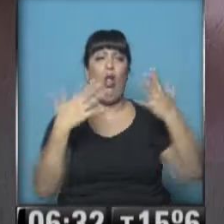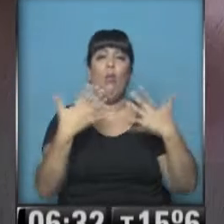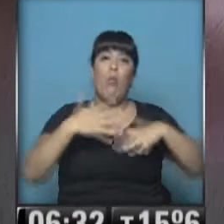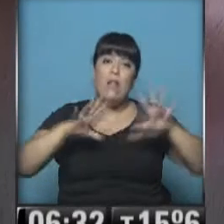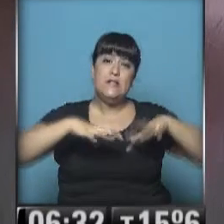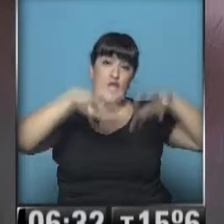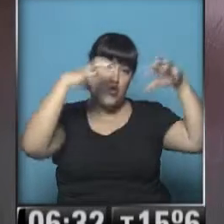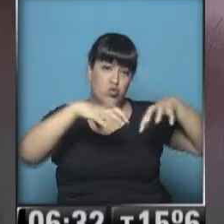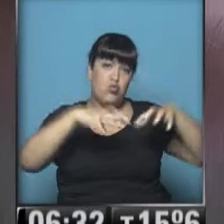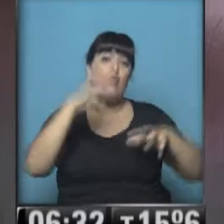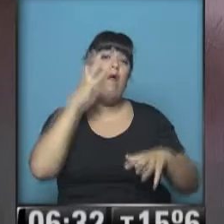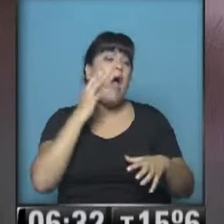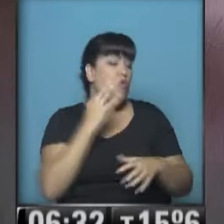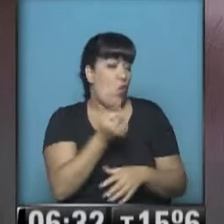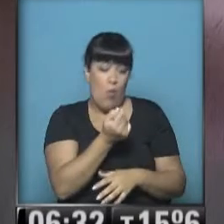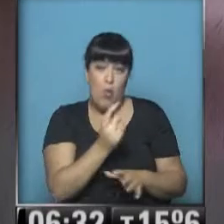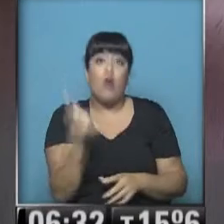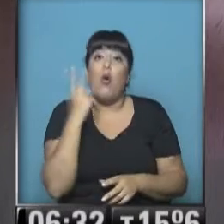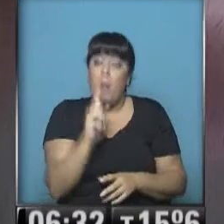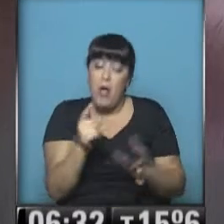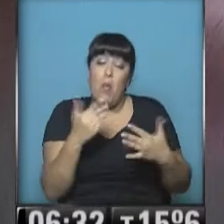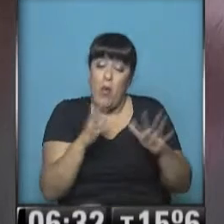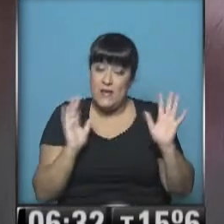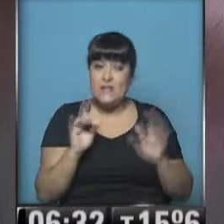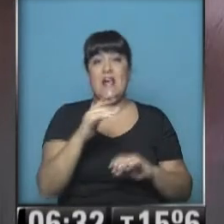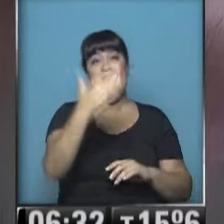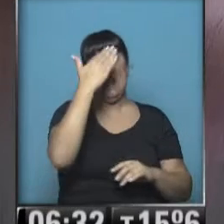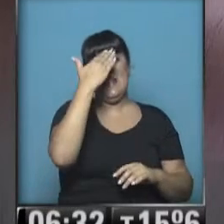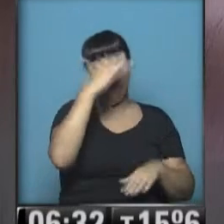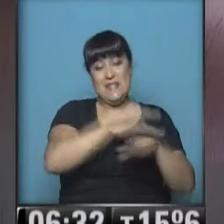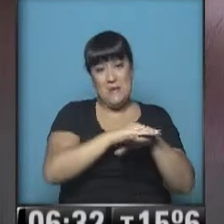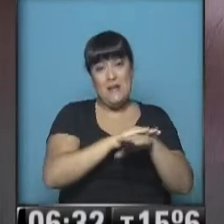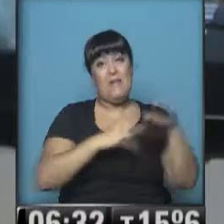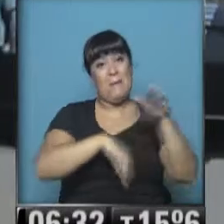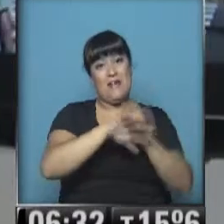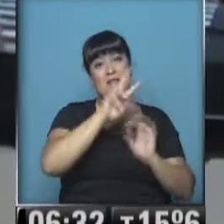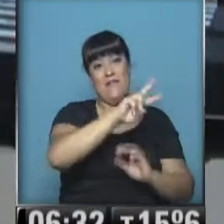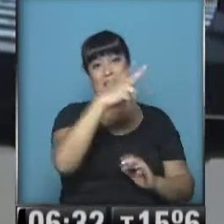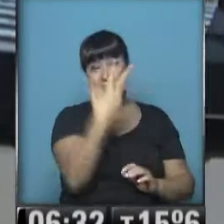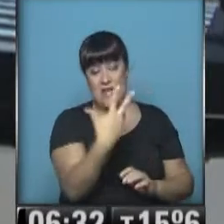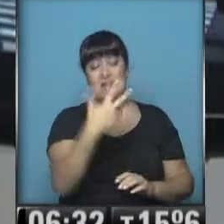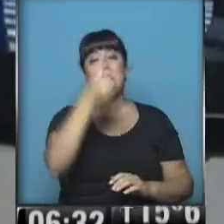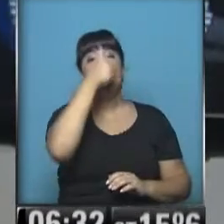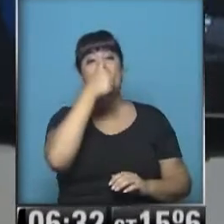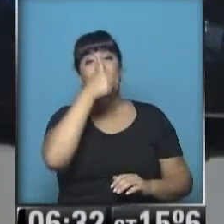alguna lluviecita, poquita, pero hay probabilidad. 15,23, sábado, domingo,